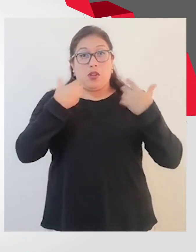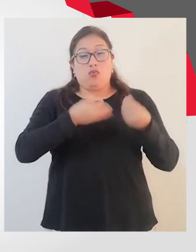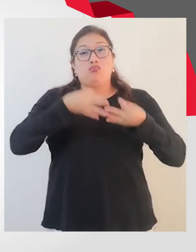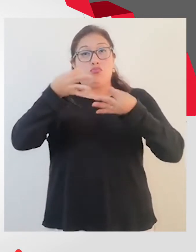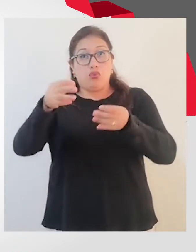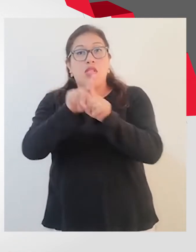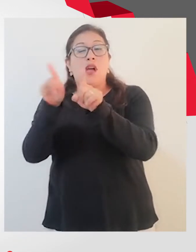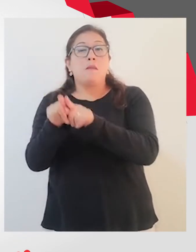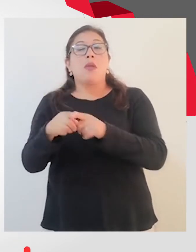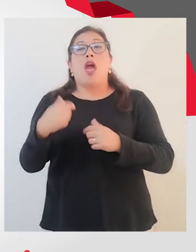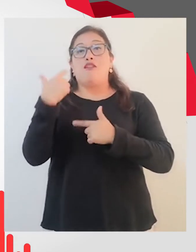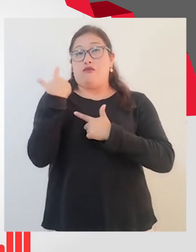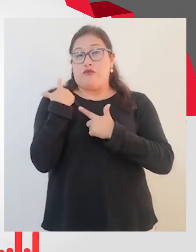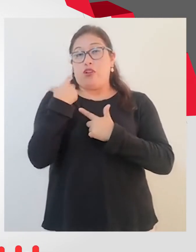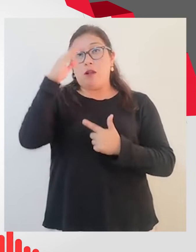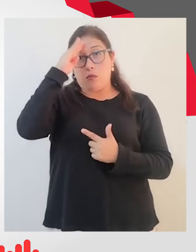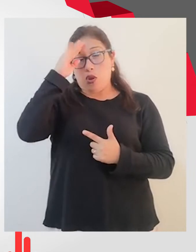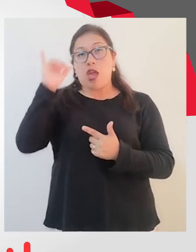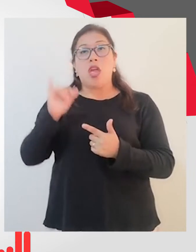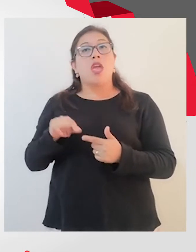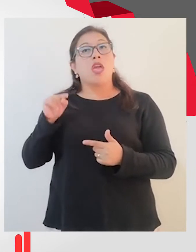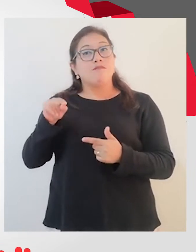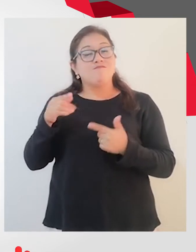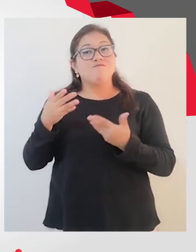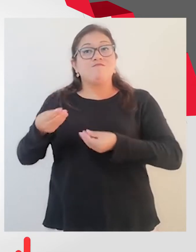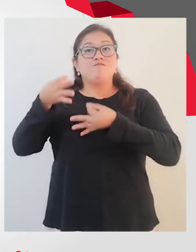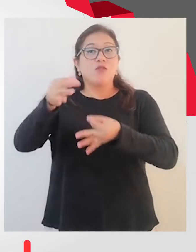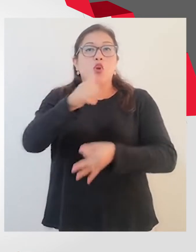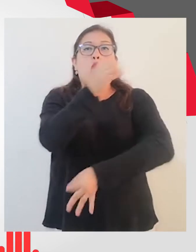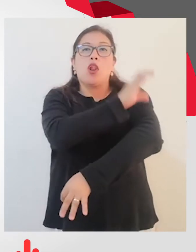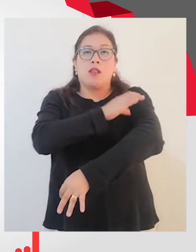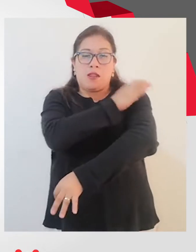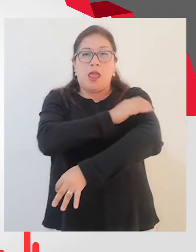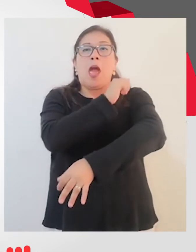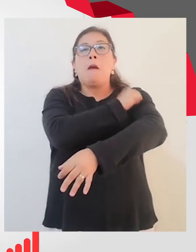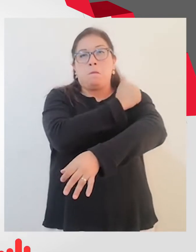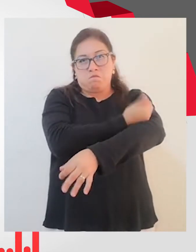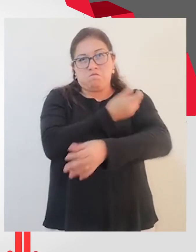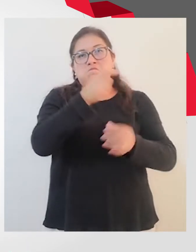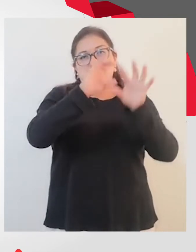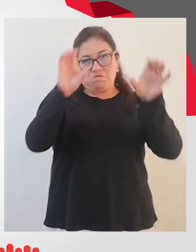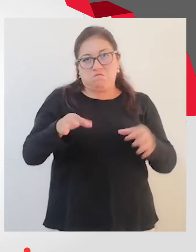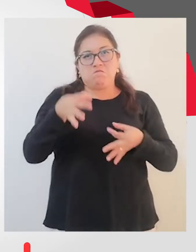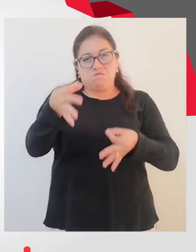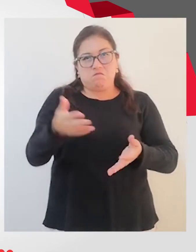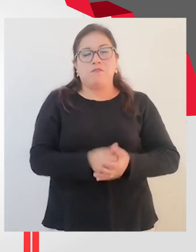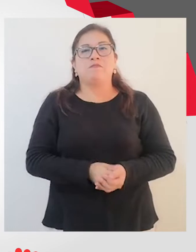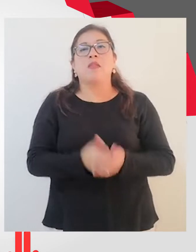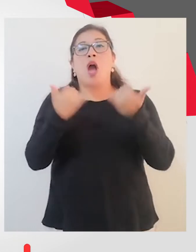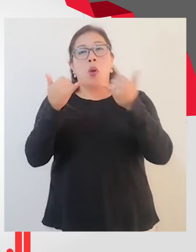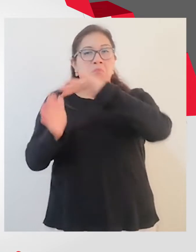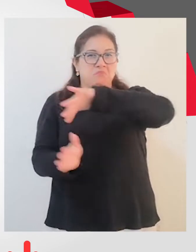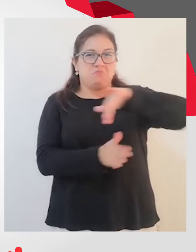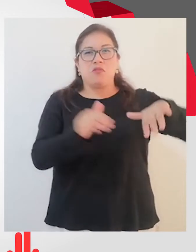hospitales de las Fuerzas Armadas y Policiales y algunas clínicas autorizadas. Y ahora vamos con otro tema también,